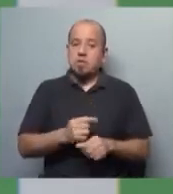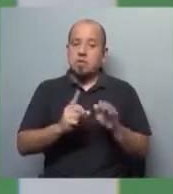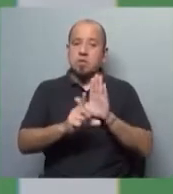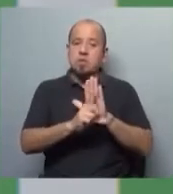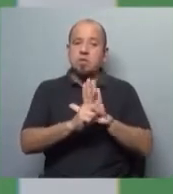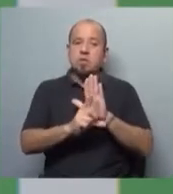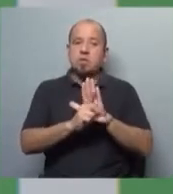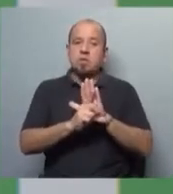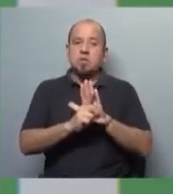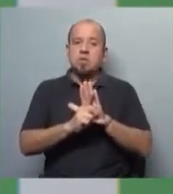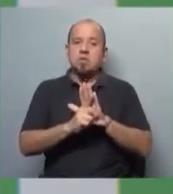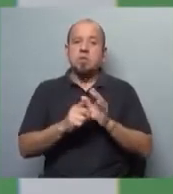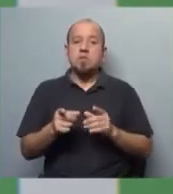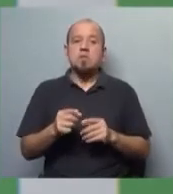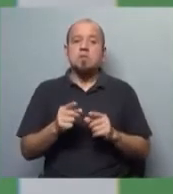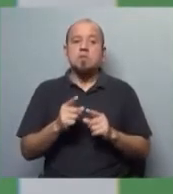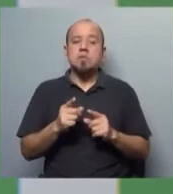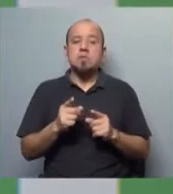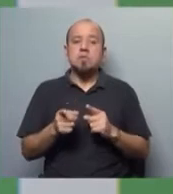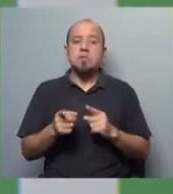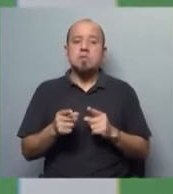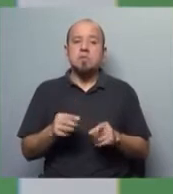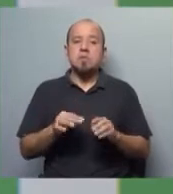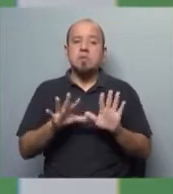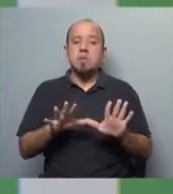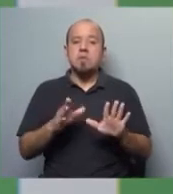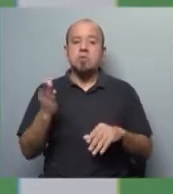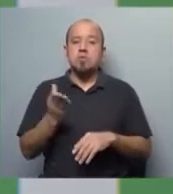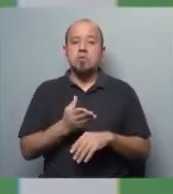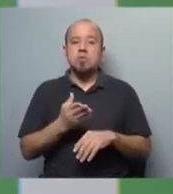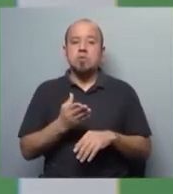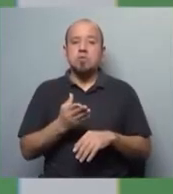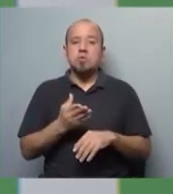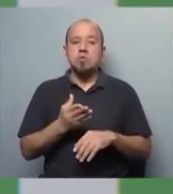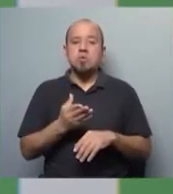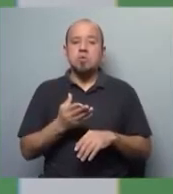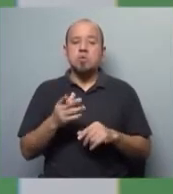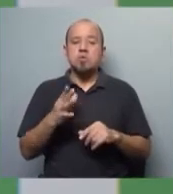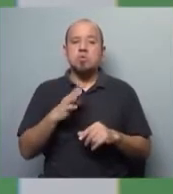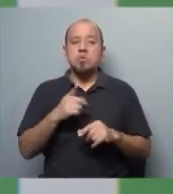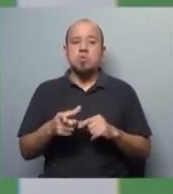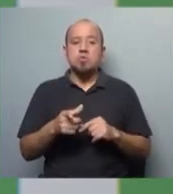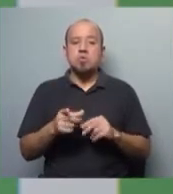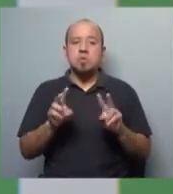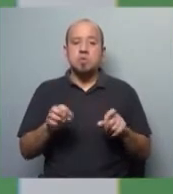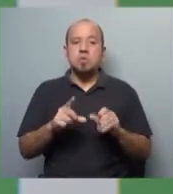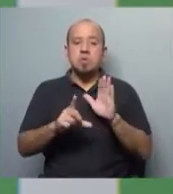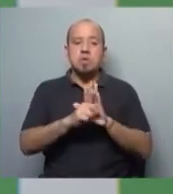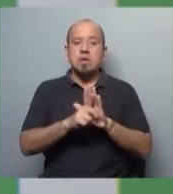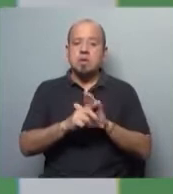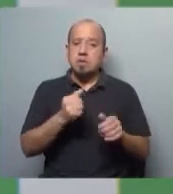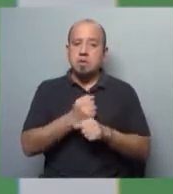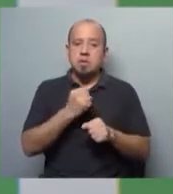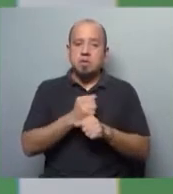que se aplica en Haití, no formal, el 10% de la población económicamente activa está vinculada a actividades legales de empleo,